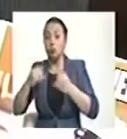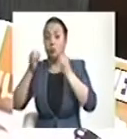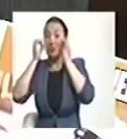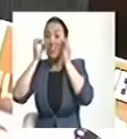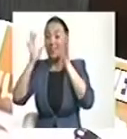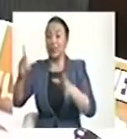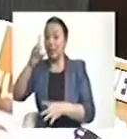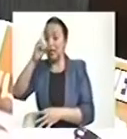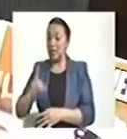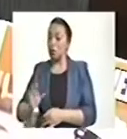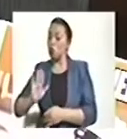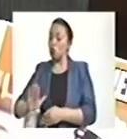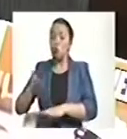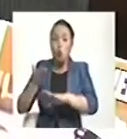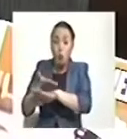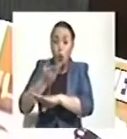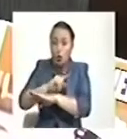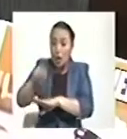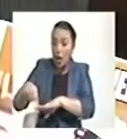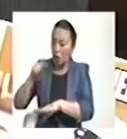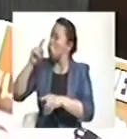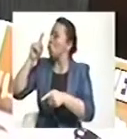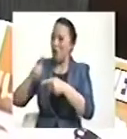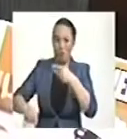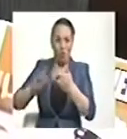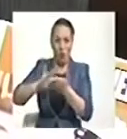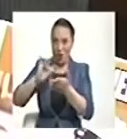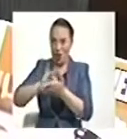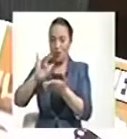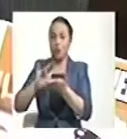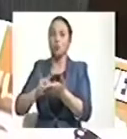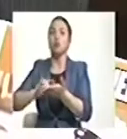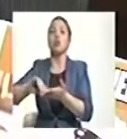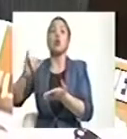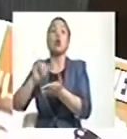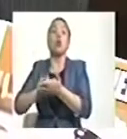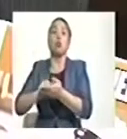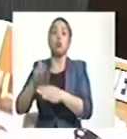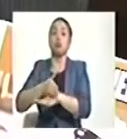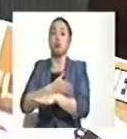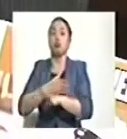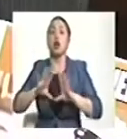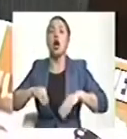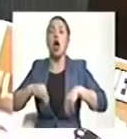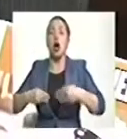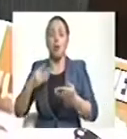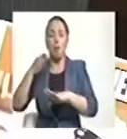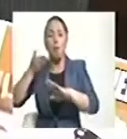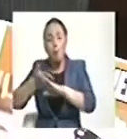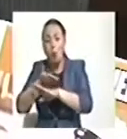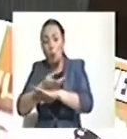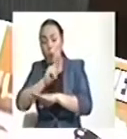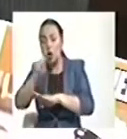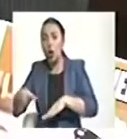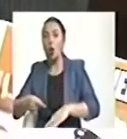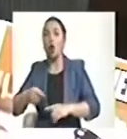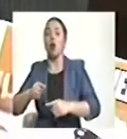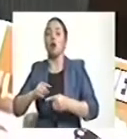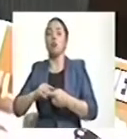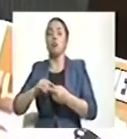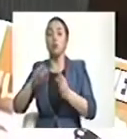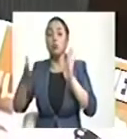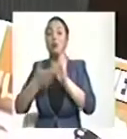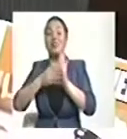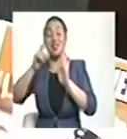decisión de su propia solicitud de impedimento, así como cuando se le acepta un impedimento procede a excusar el del deber